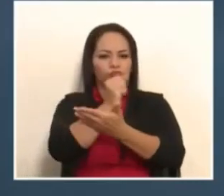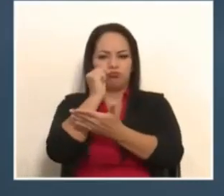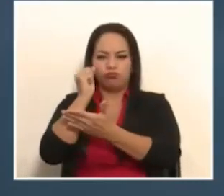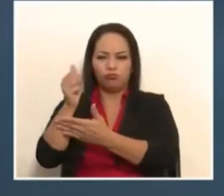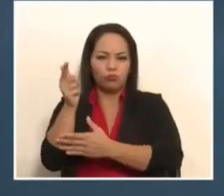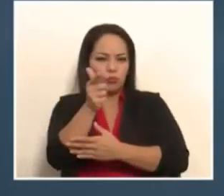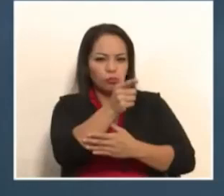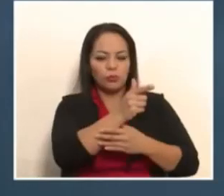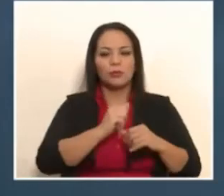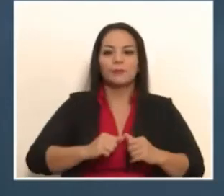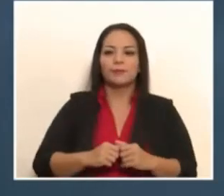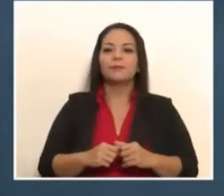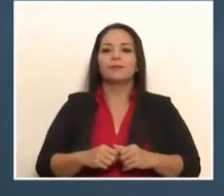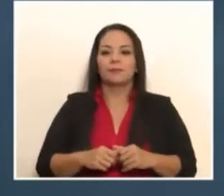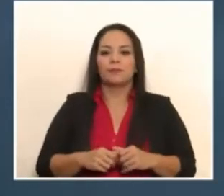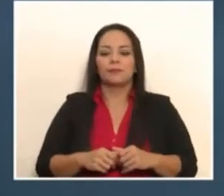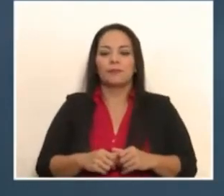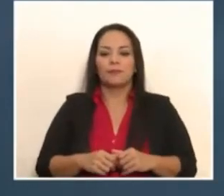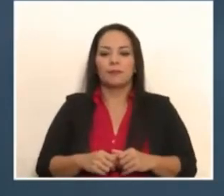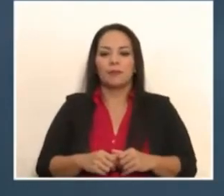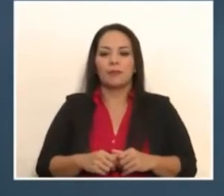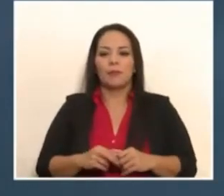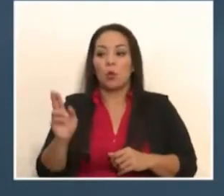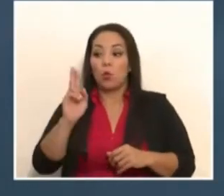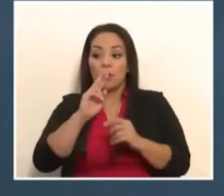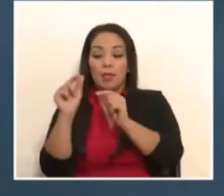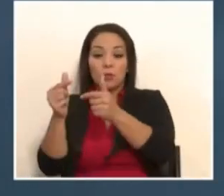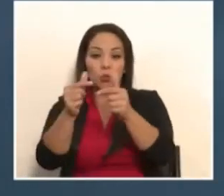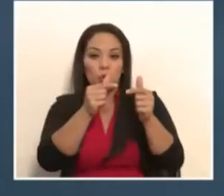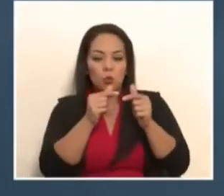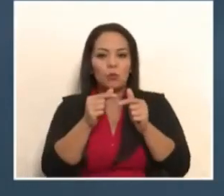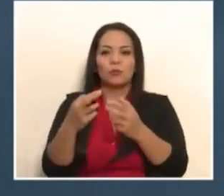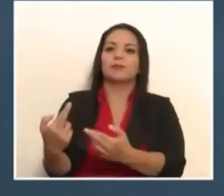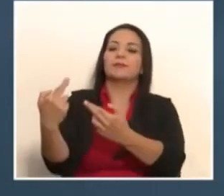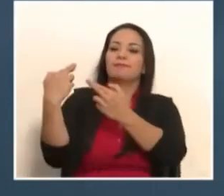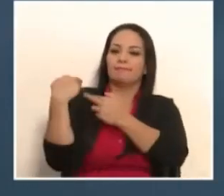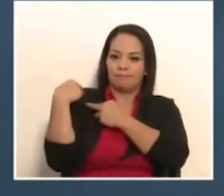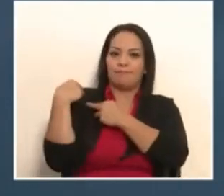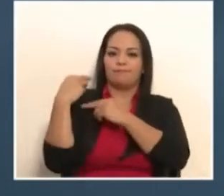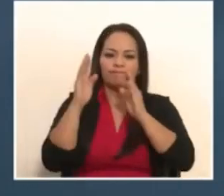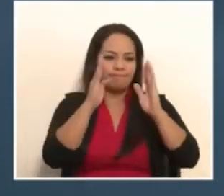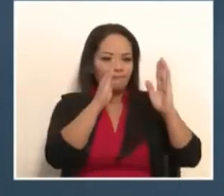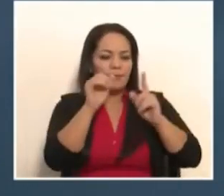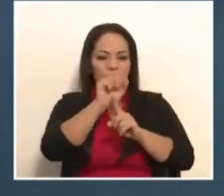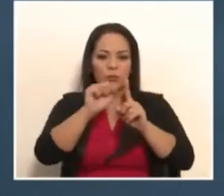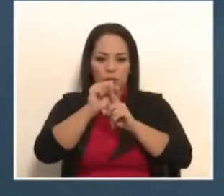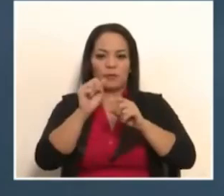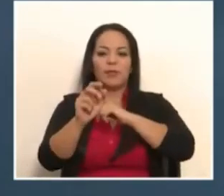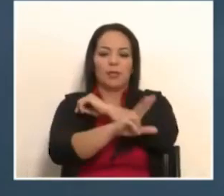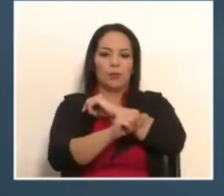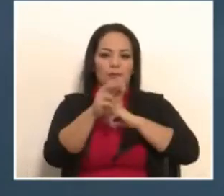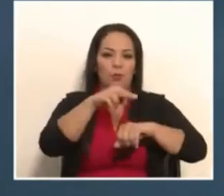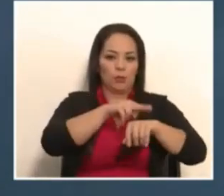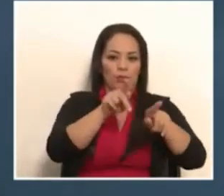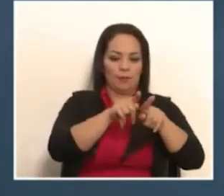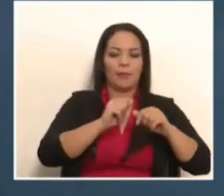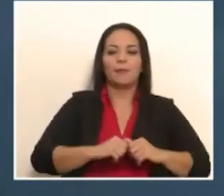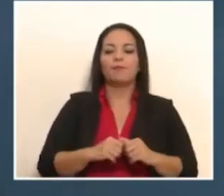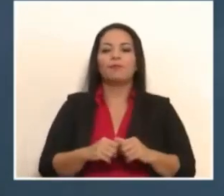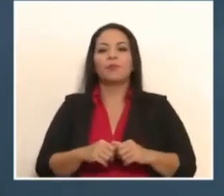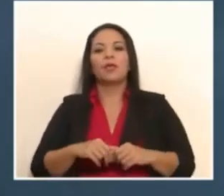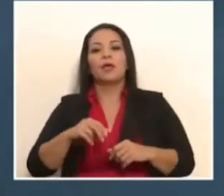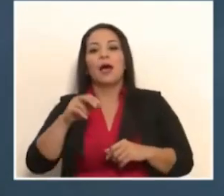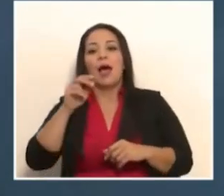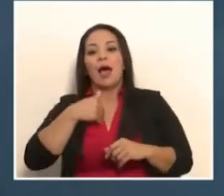unidades regulares tendrán a su cargo la lucha contra la delincuencia común. En este caso serán dos viceministerios. Un